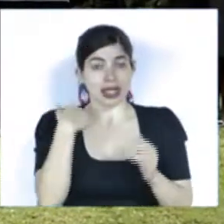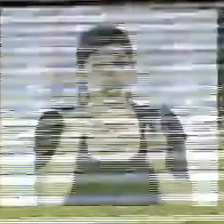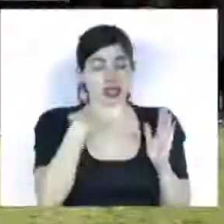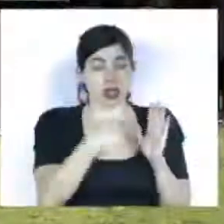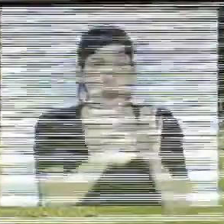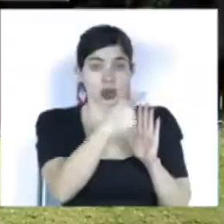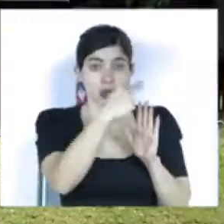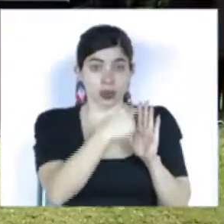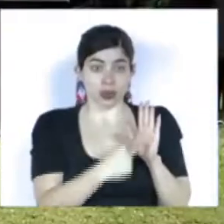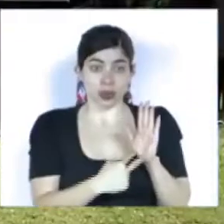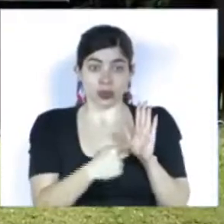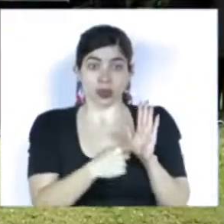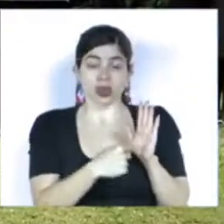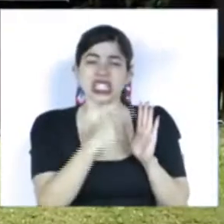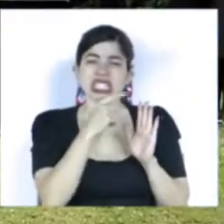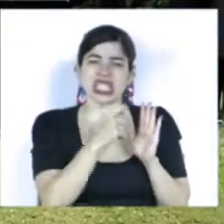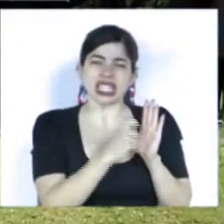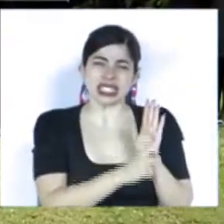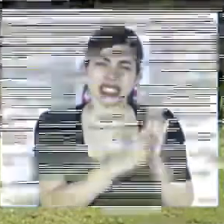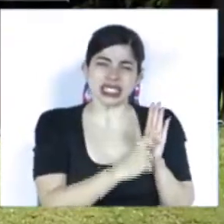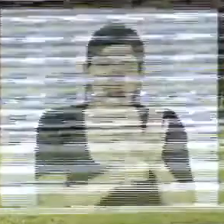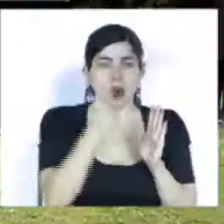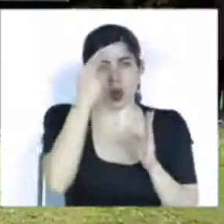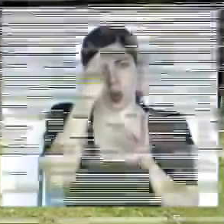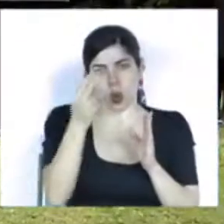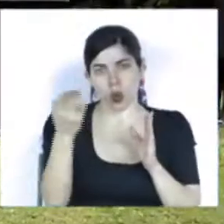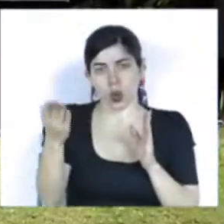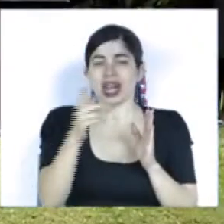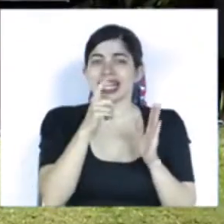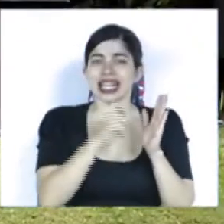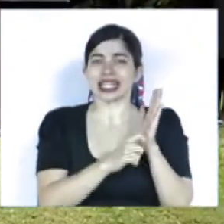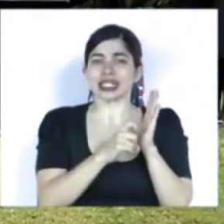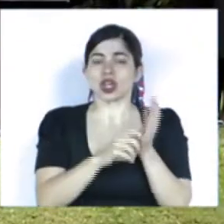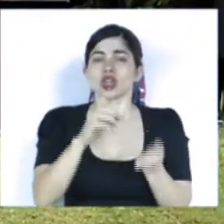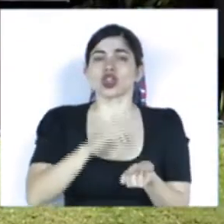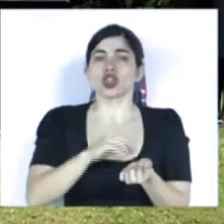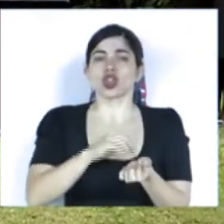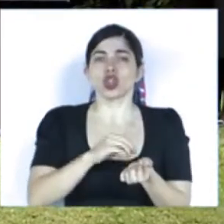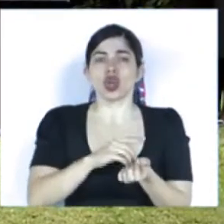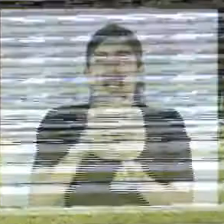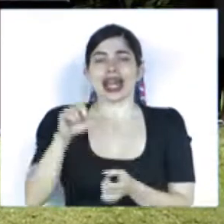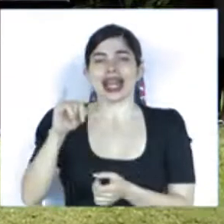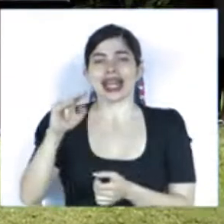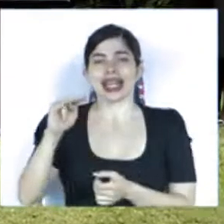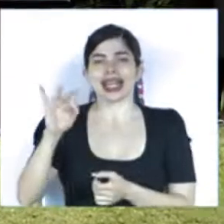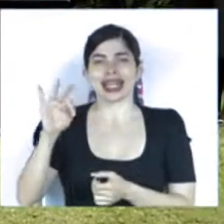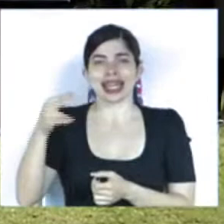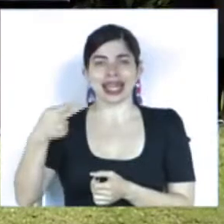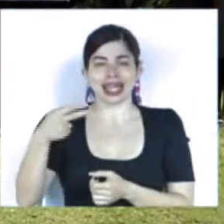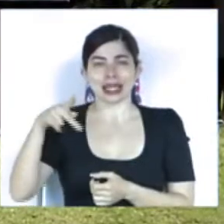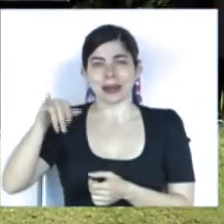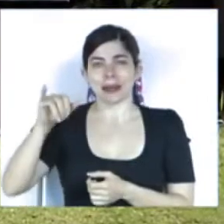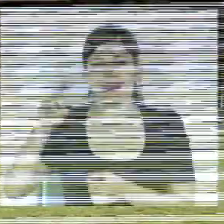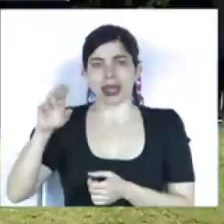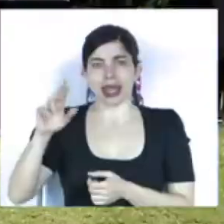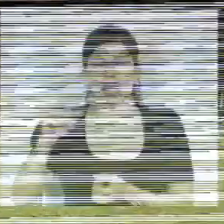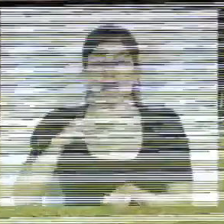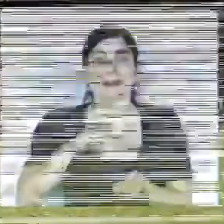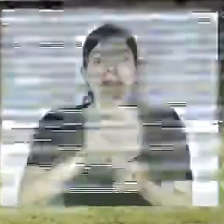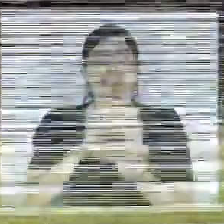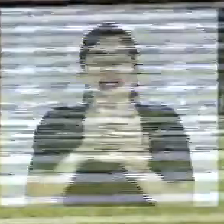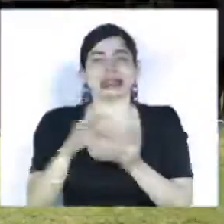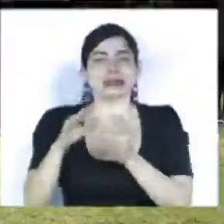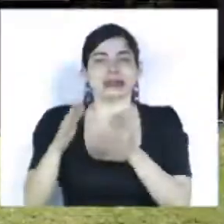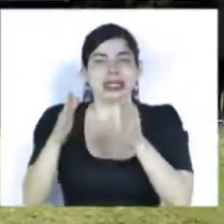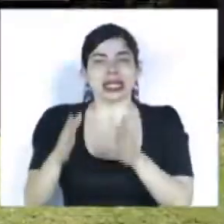acabo de leer ha sido escrito en su honor por la doctora Linette Piedra, médica especialista en medicina crítica y cuidados